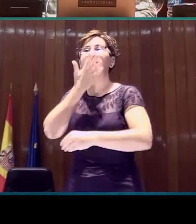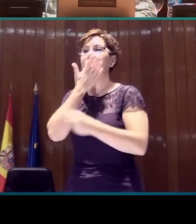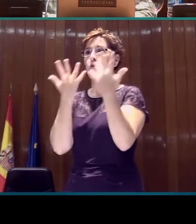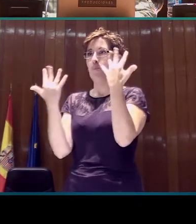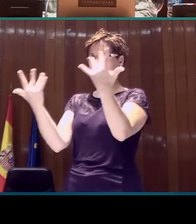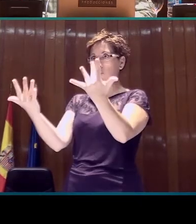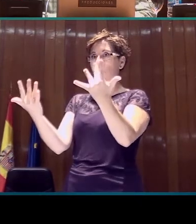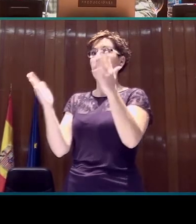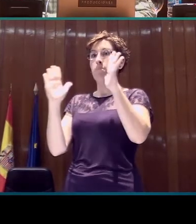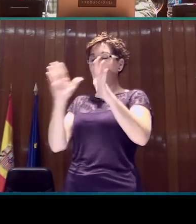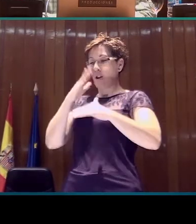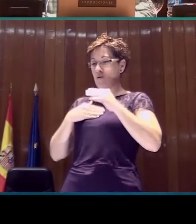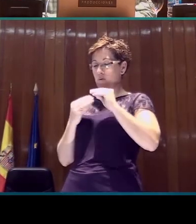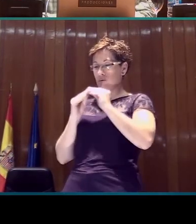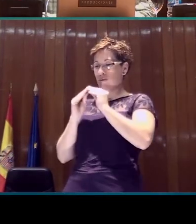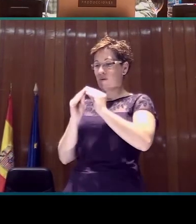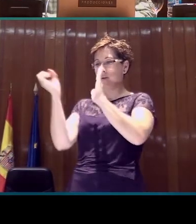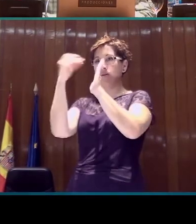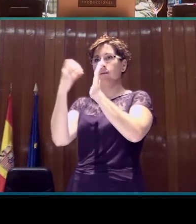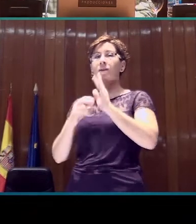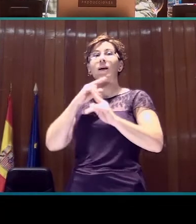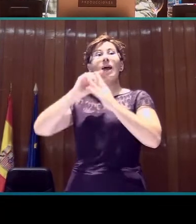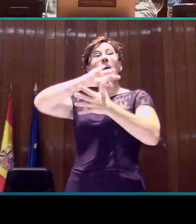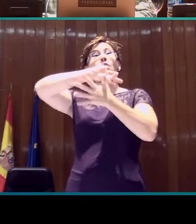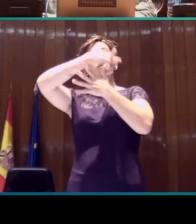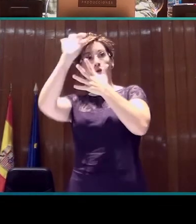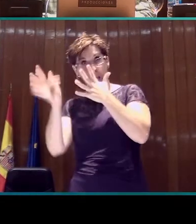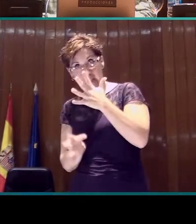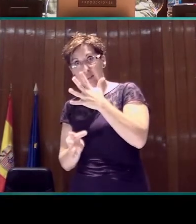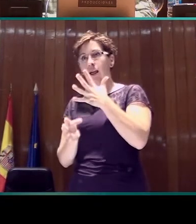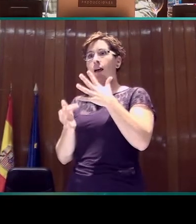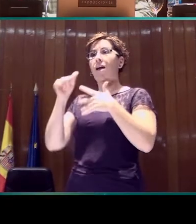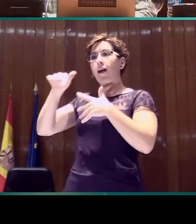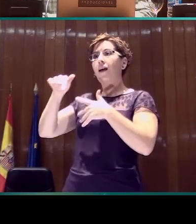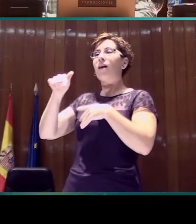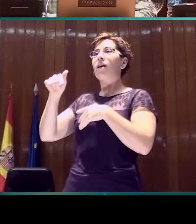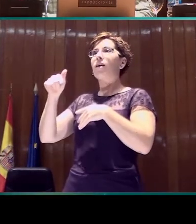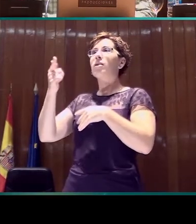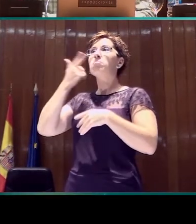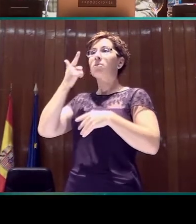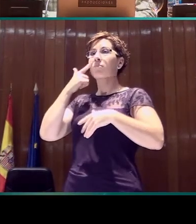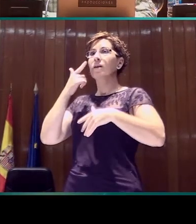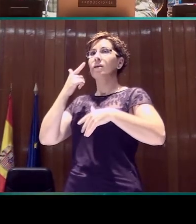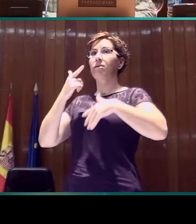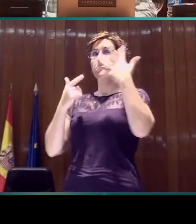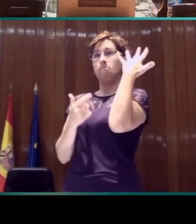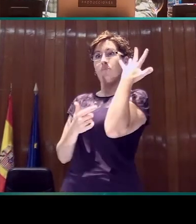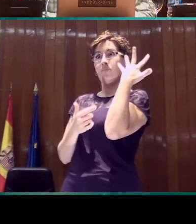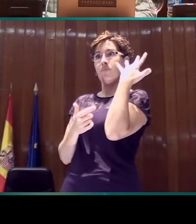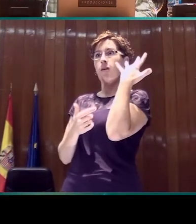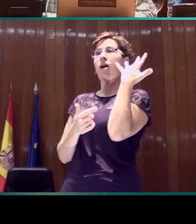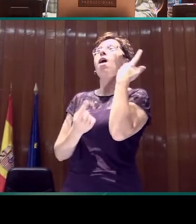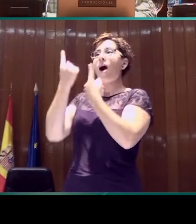de las boya listas, estamos hablando de signos en los que la mano normalmente no dominante pasa a ser también mano